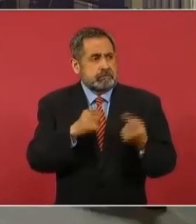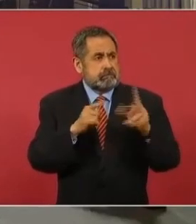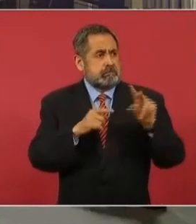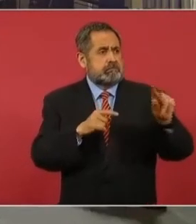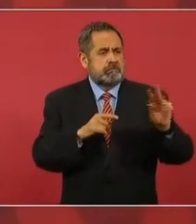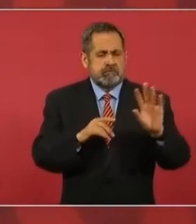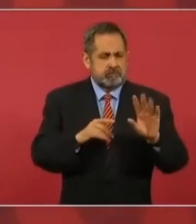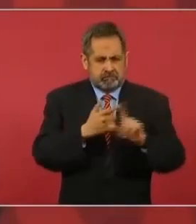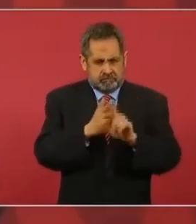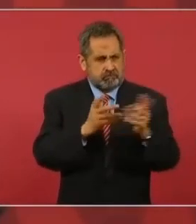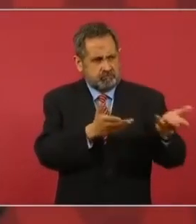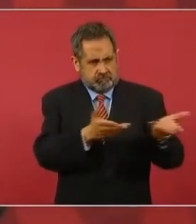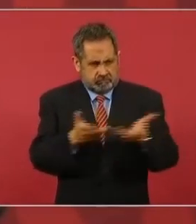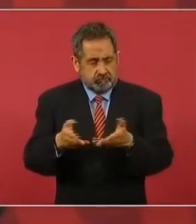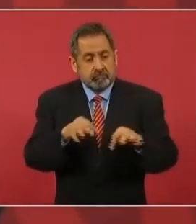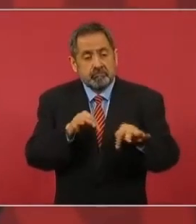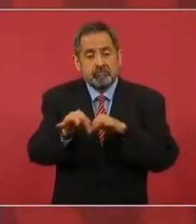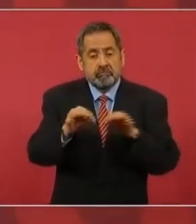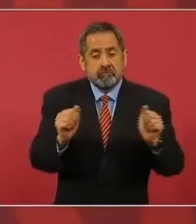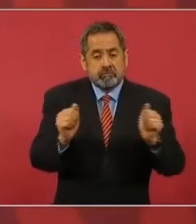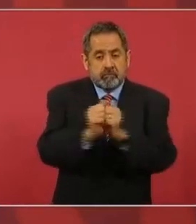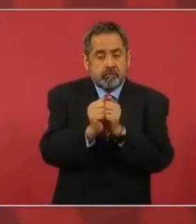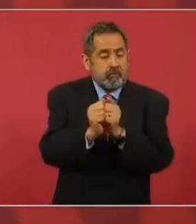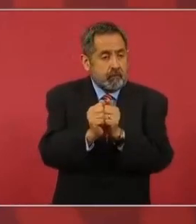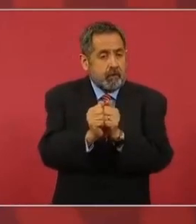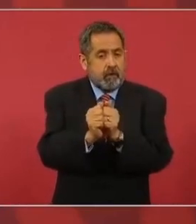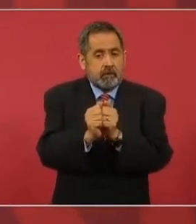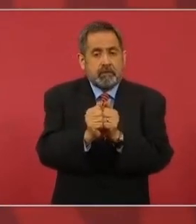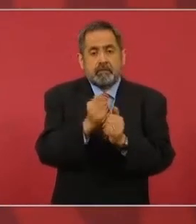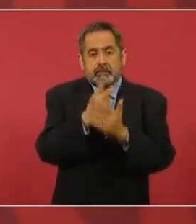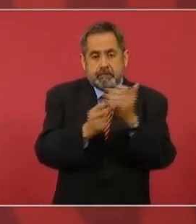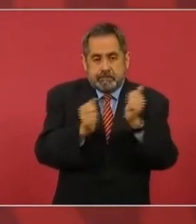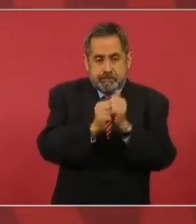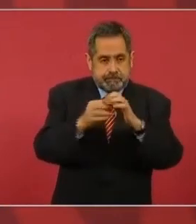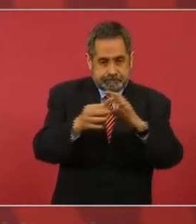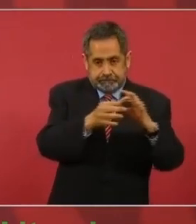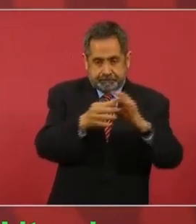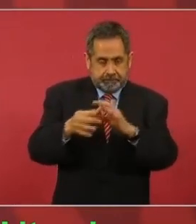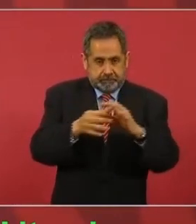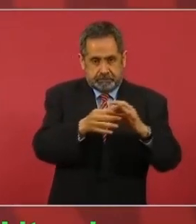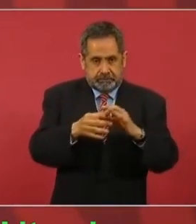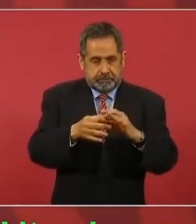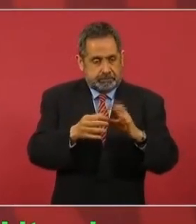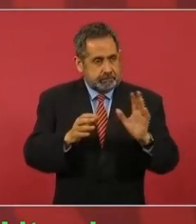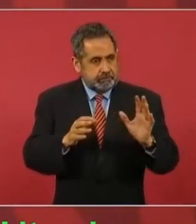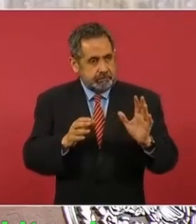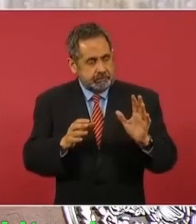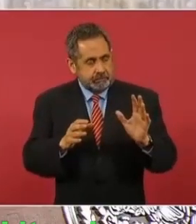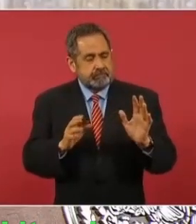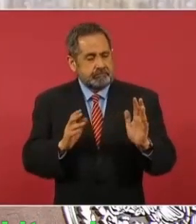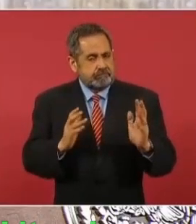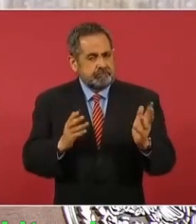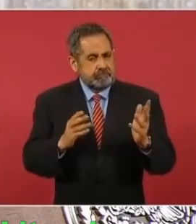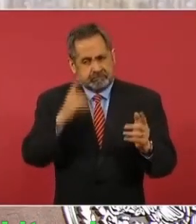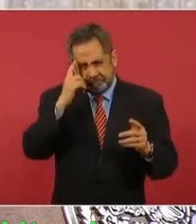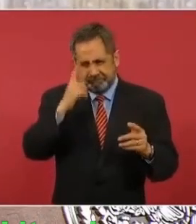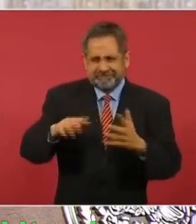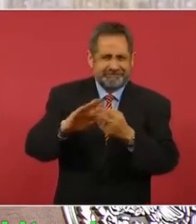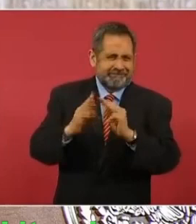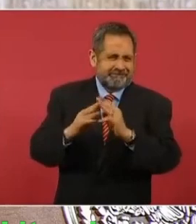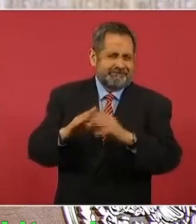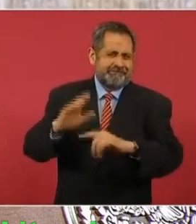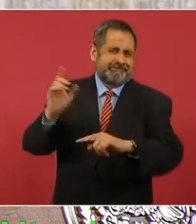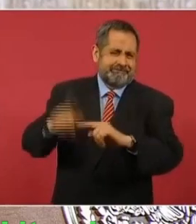a que se trabaje de manera coordinada en contra del crimen,